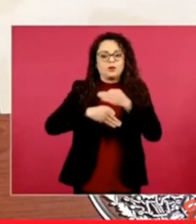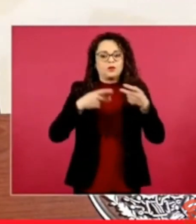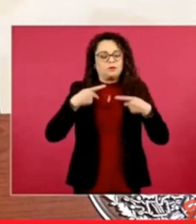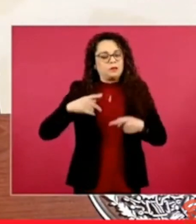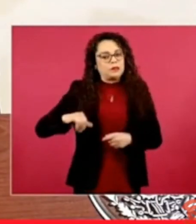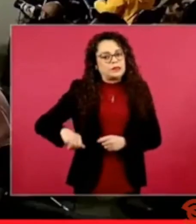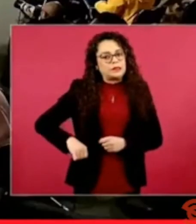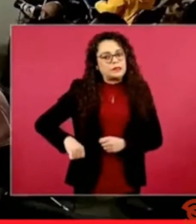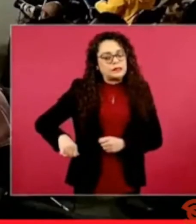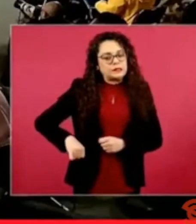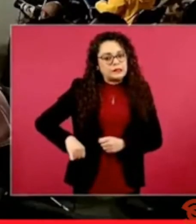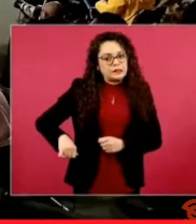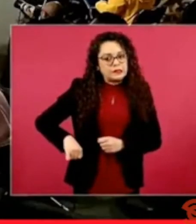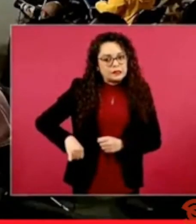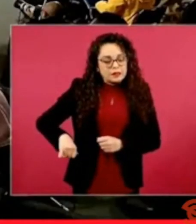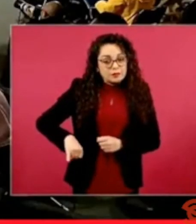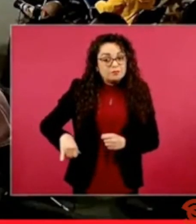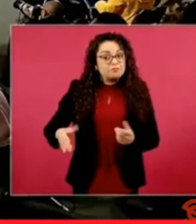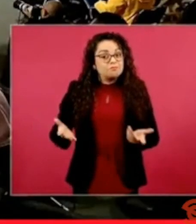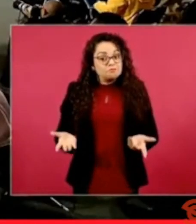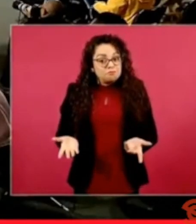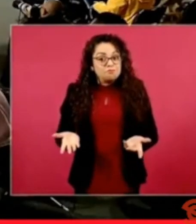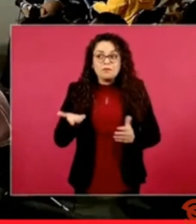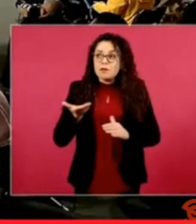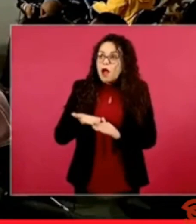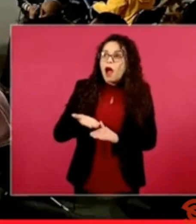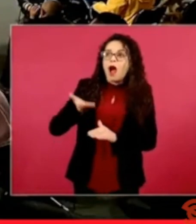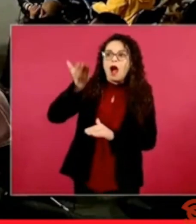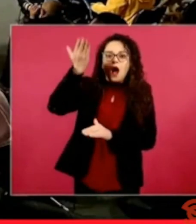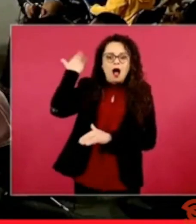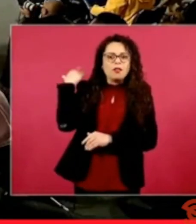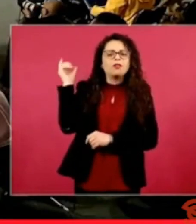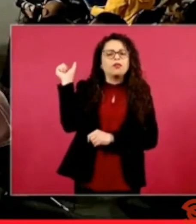cuando se había visto que los medios